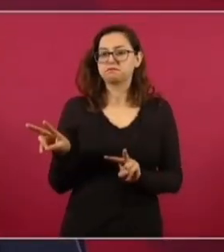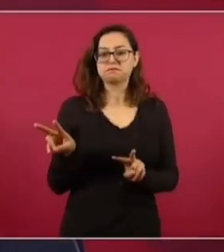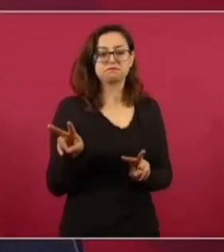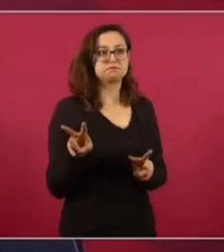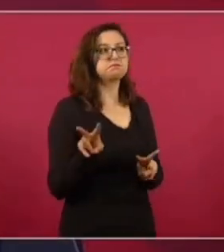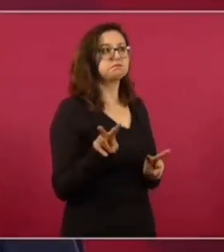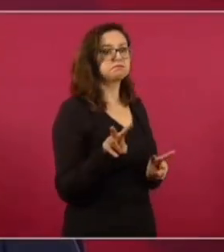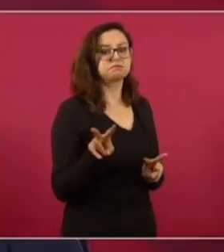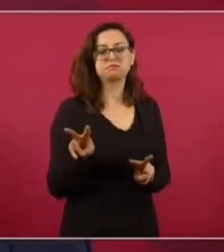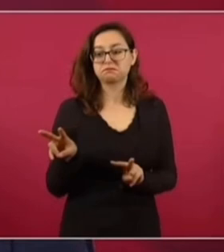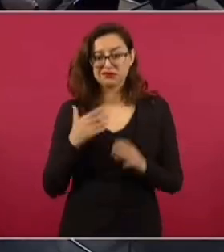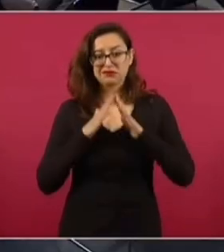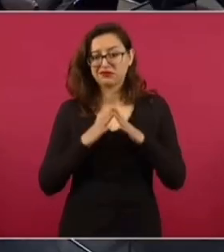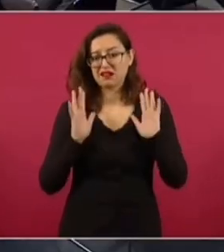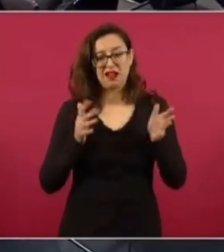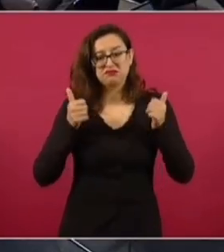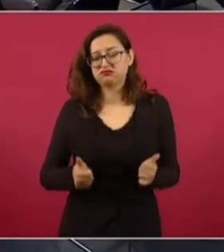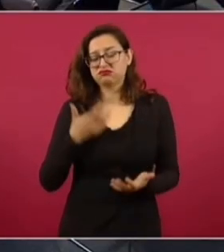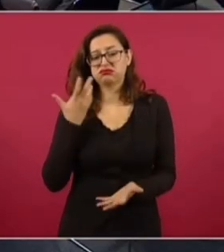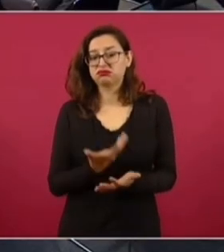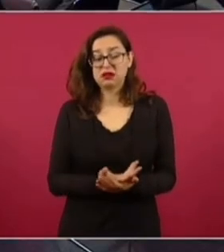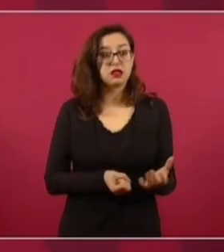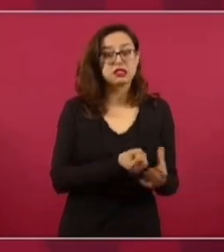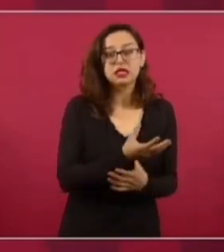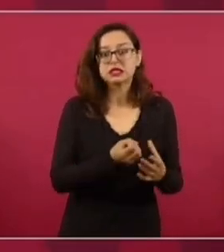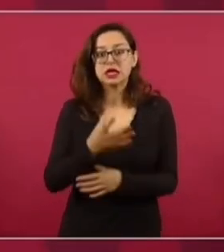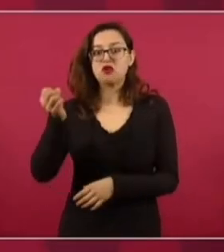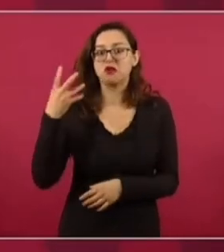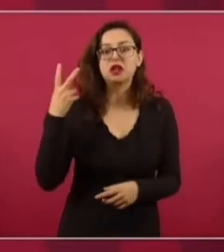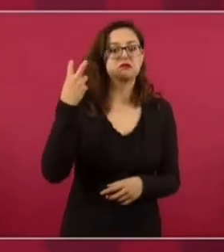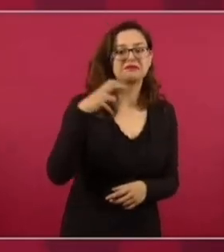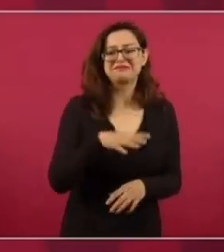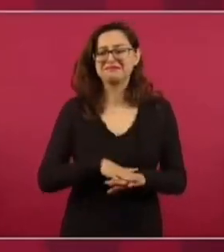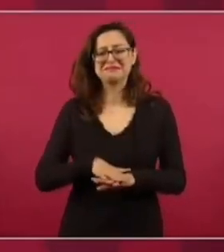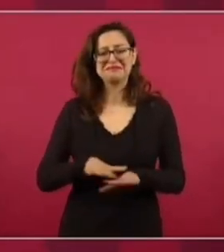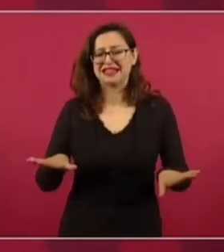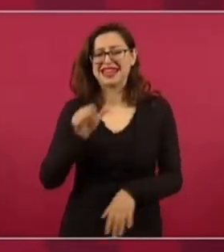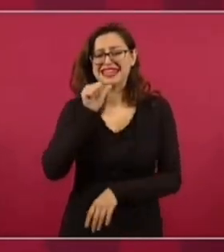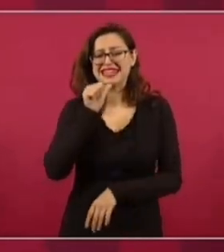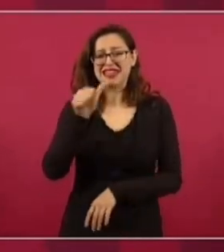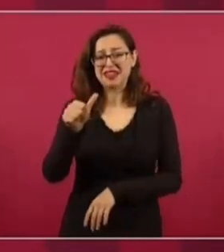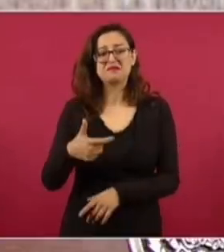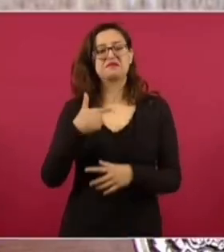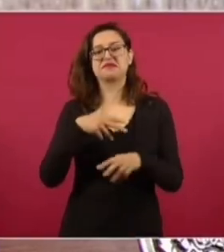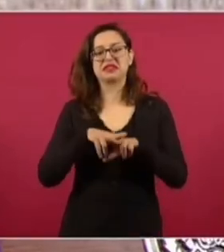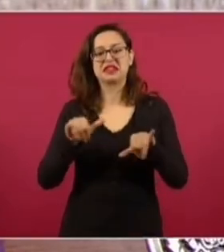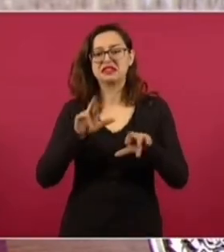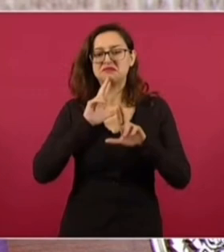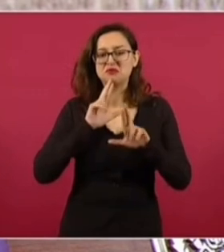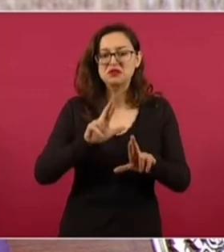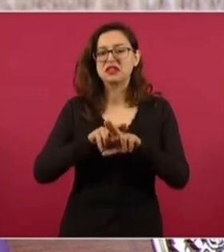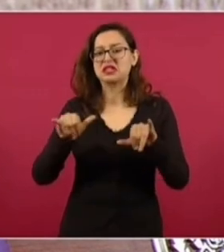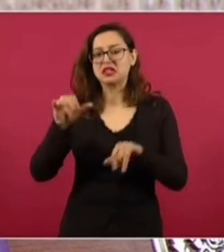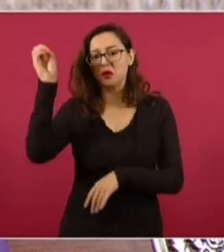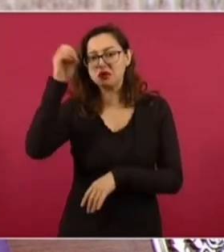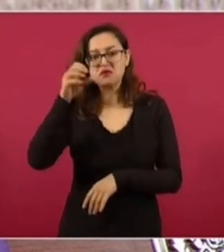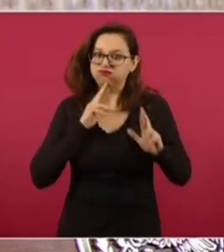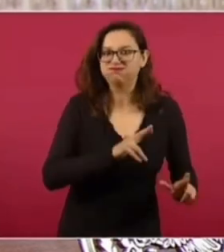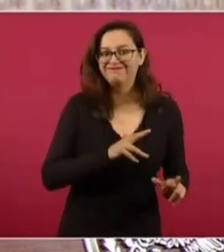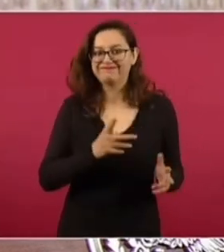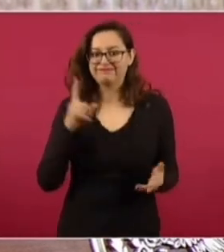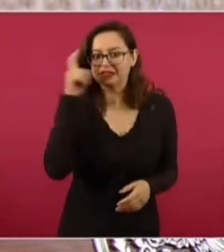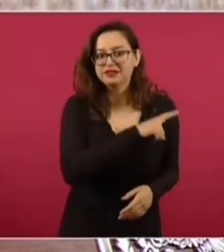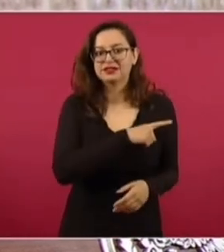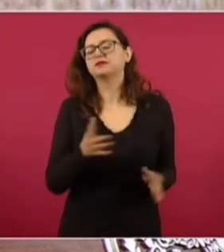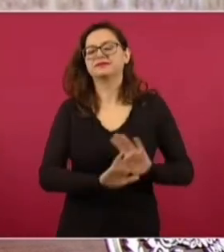haciendo mis ejercicios. Y desde luego, sin contestarle a nadie, sin dar ninguna opinión, me voy a despedir de las redes sociales.